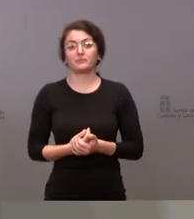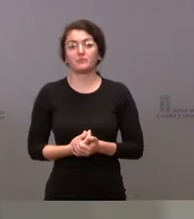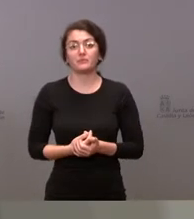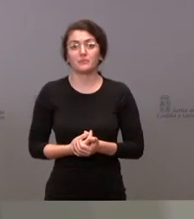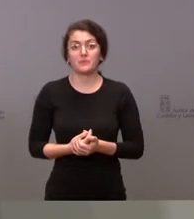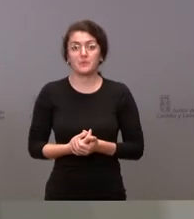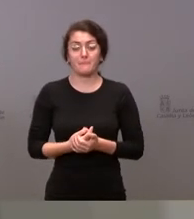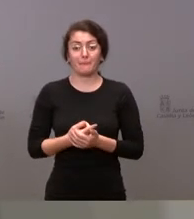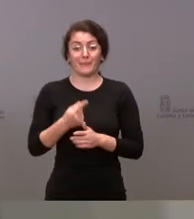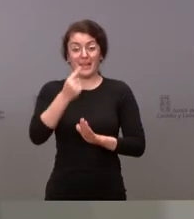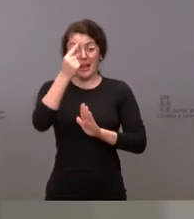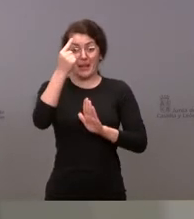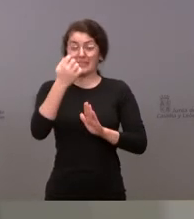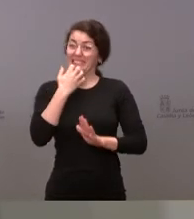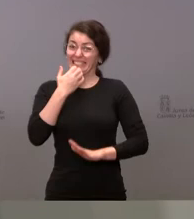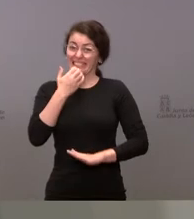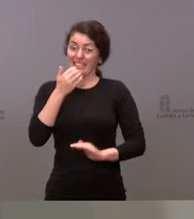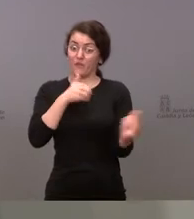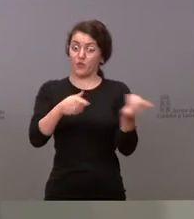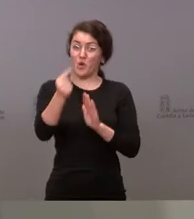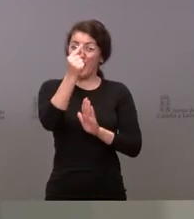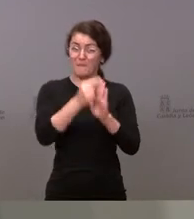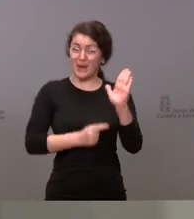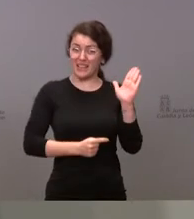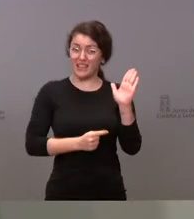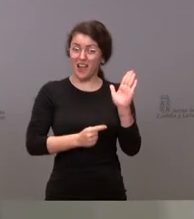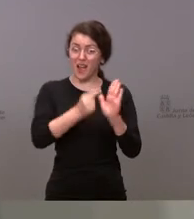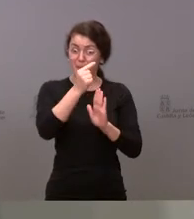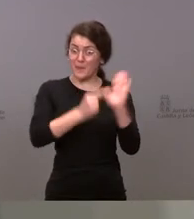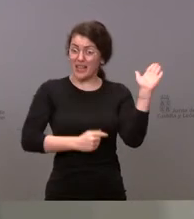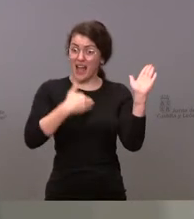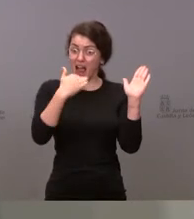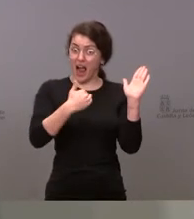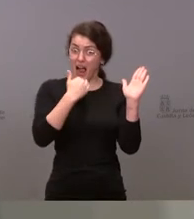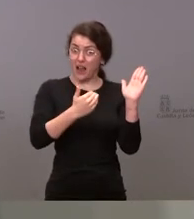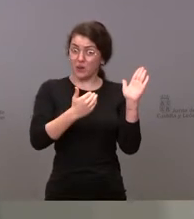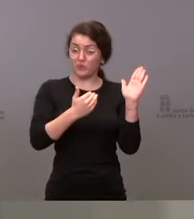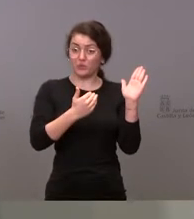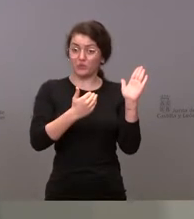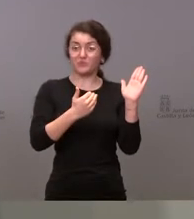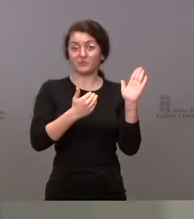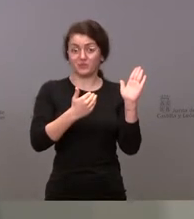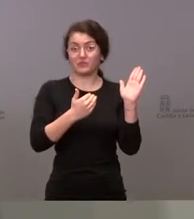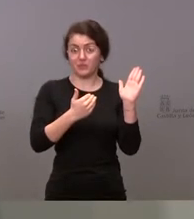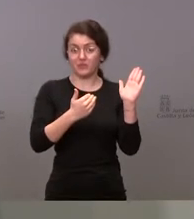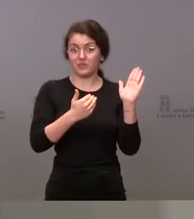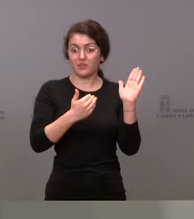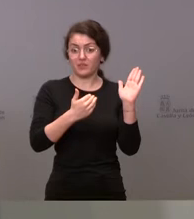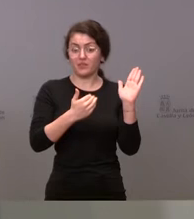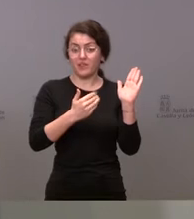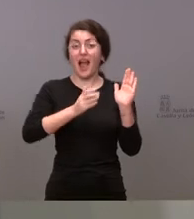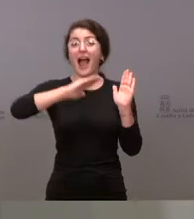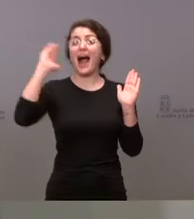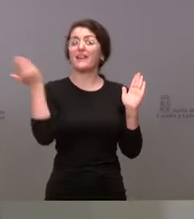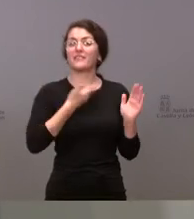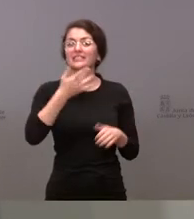las medidas restrictivas si es preciso, si nos vemos obligados a tomar medidas restrictivas, en aquellos, aquellas personas